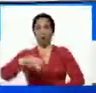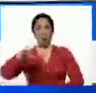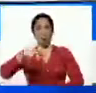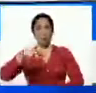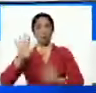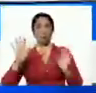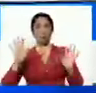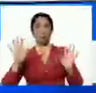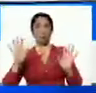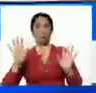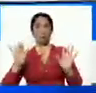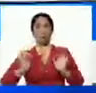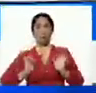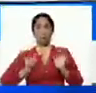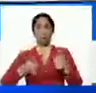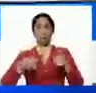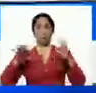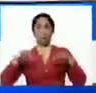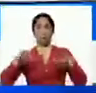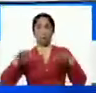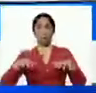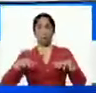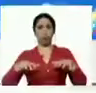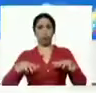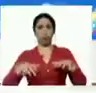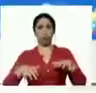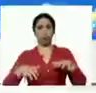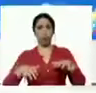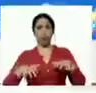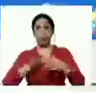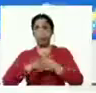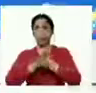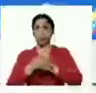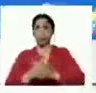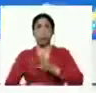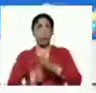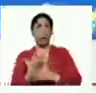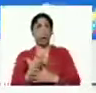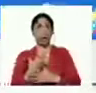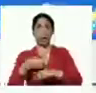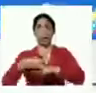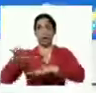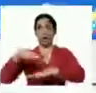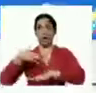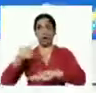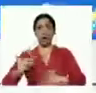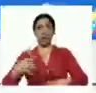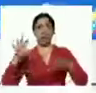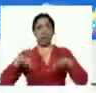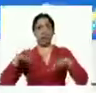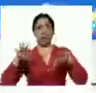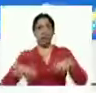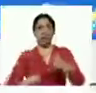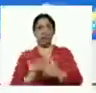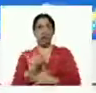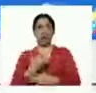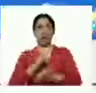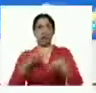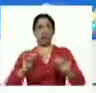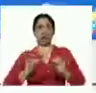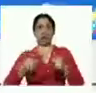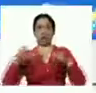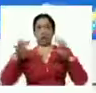están llegando las lluvias se va mayo y nos deja las lluvias lluvias de mayo lluvia lluvia lluvia que va a llegar